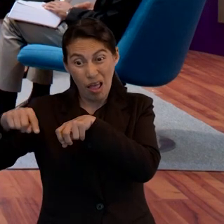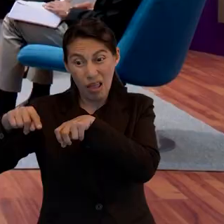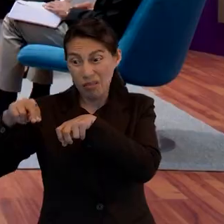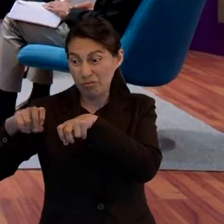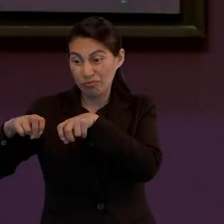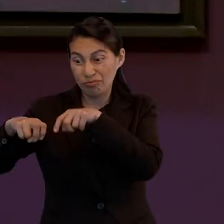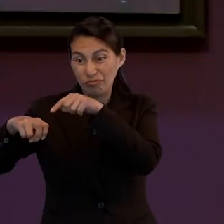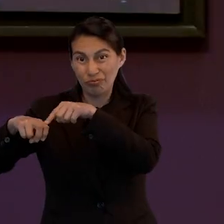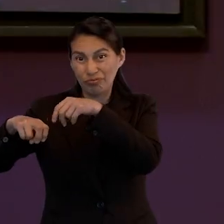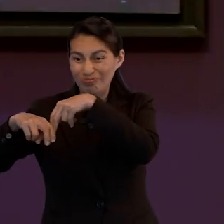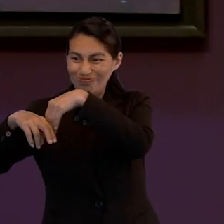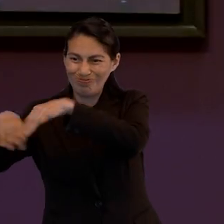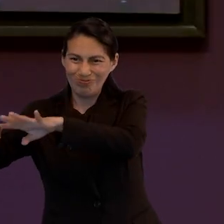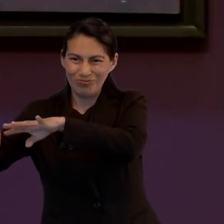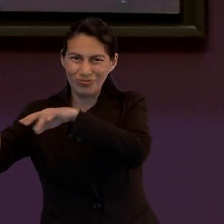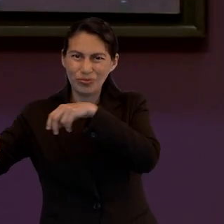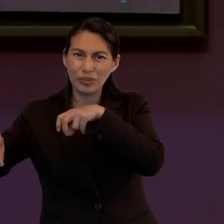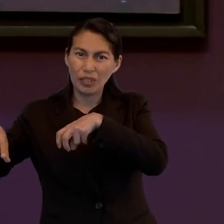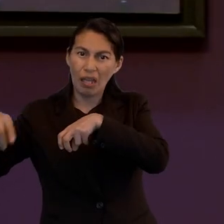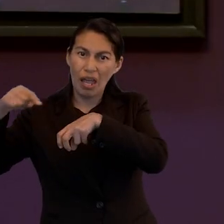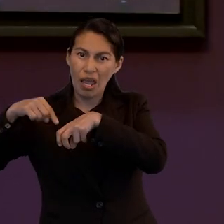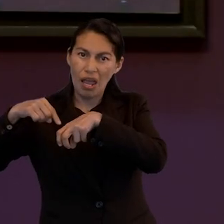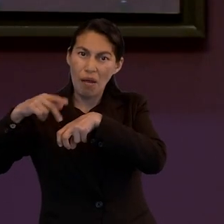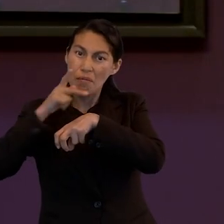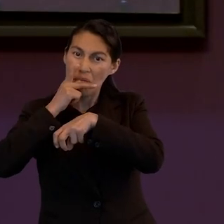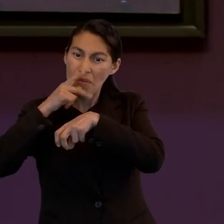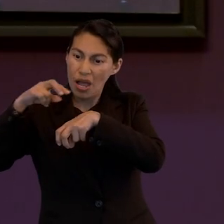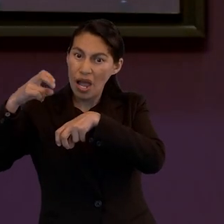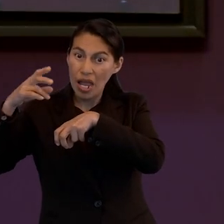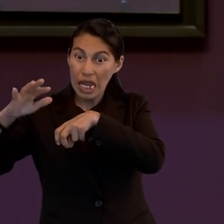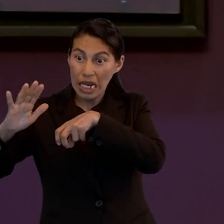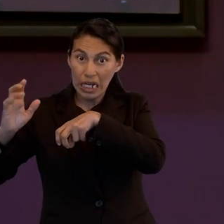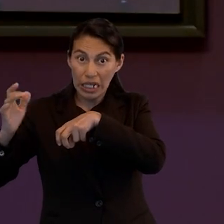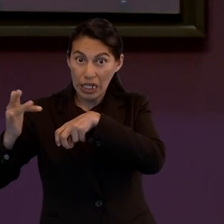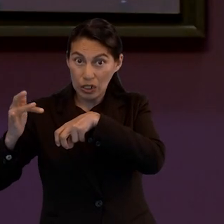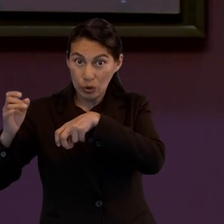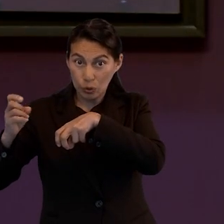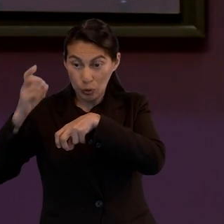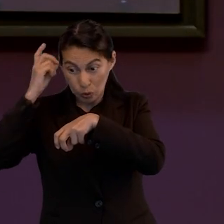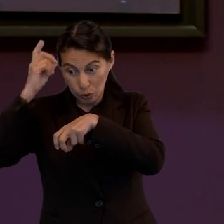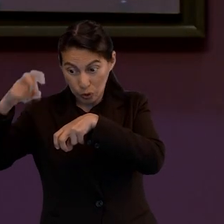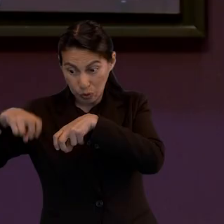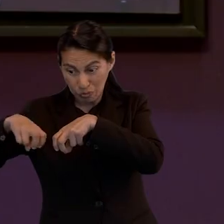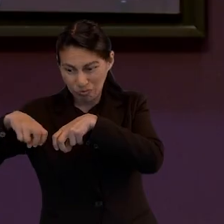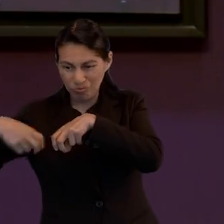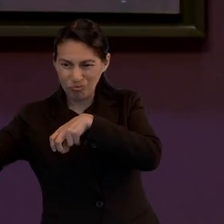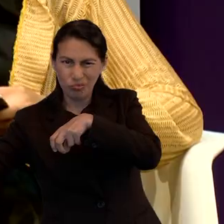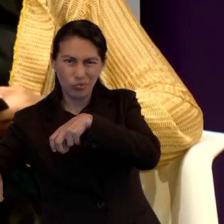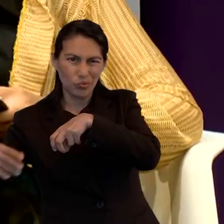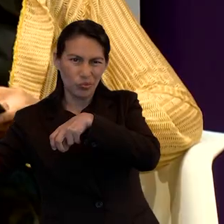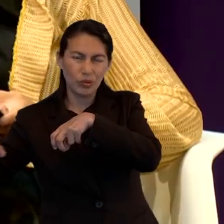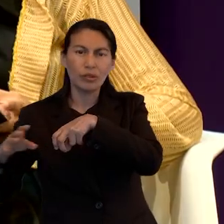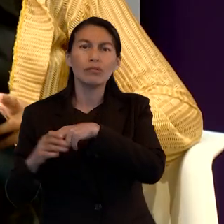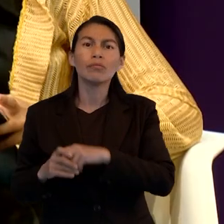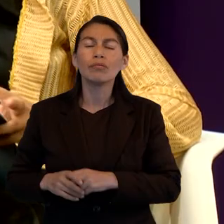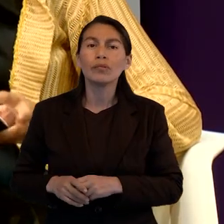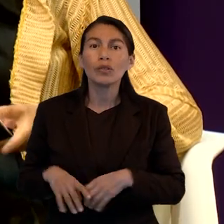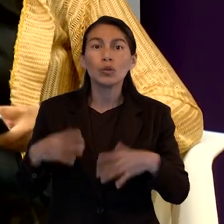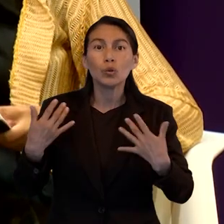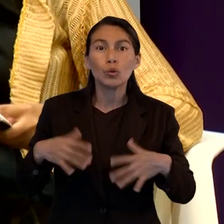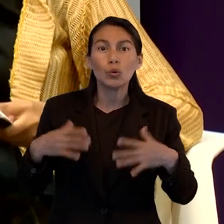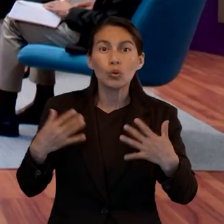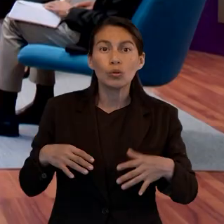estamos haciendo es cambiarlo del lugar. Quitamos a Jesús del trono y al contrario es como si lo